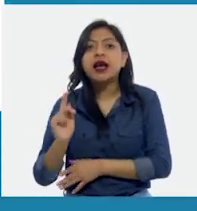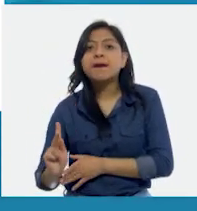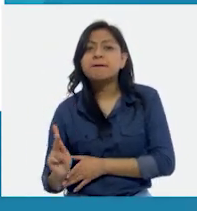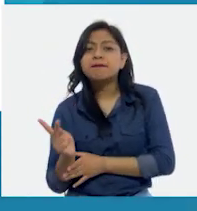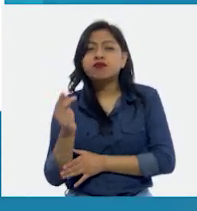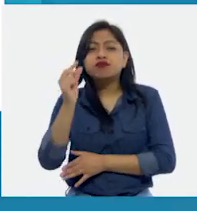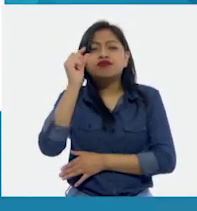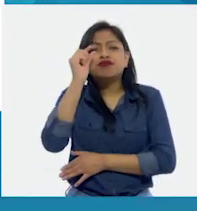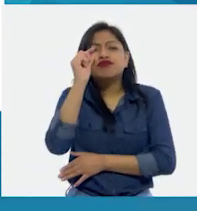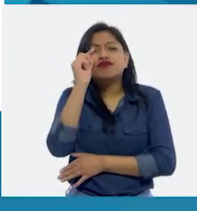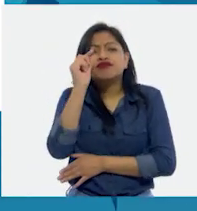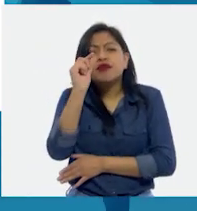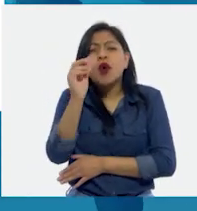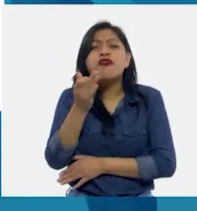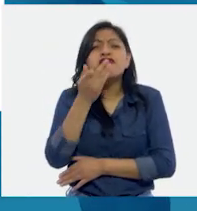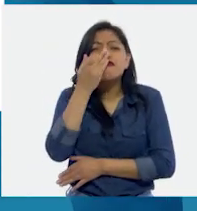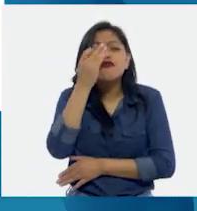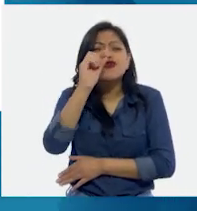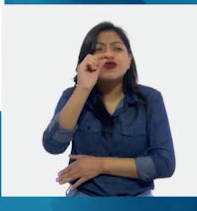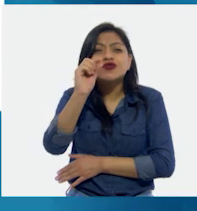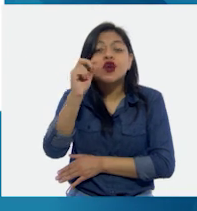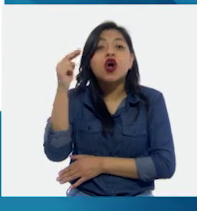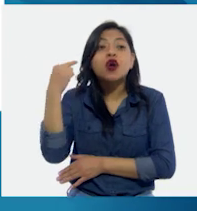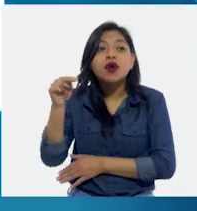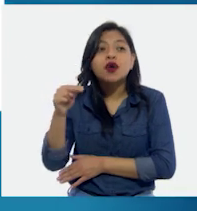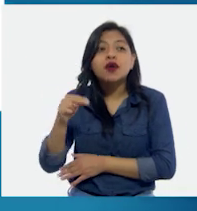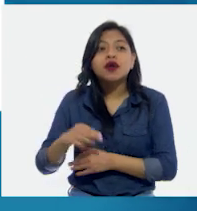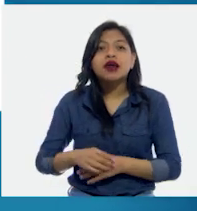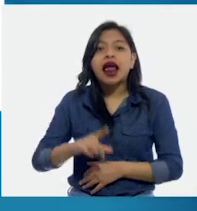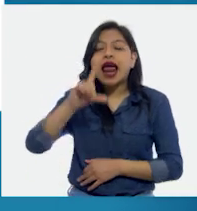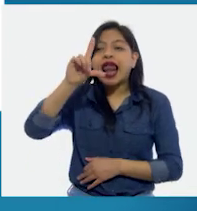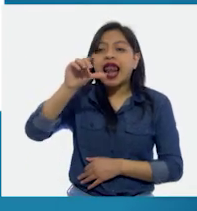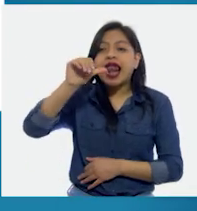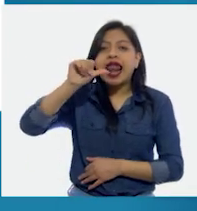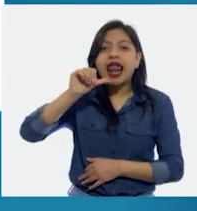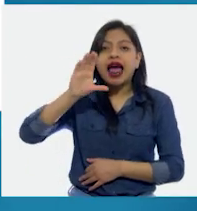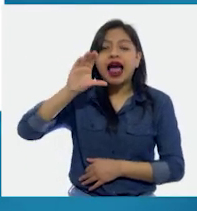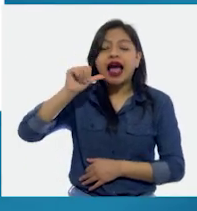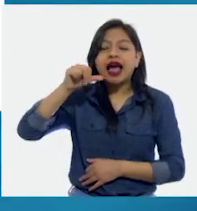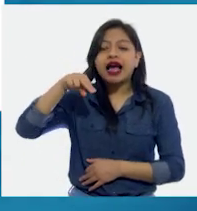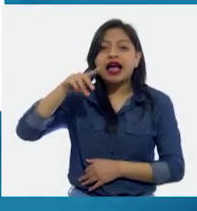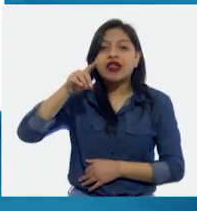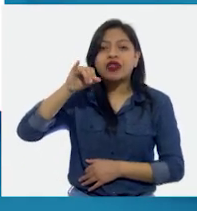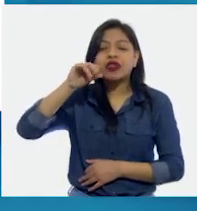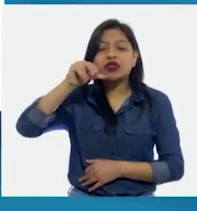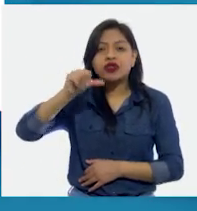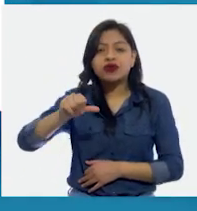chiquitita que se llama la caldonia chismática.